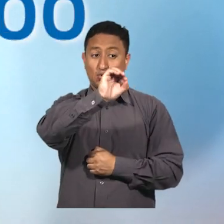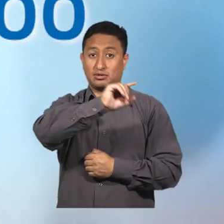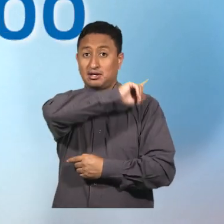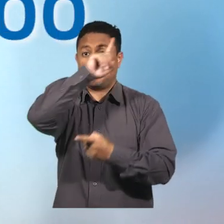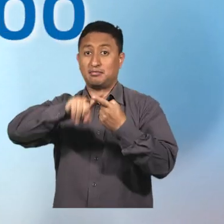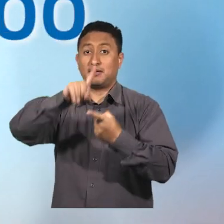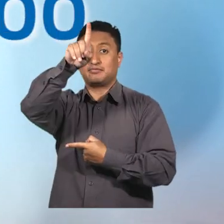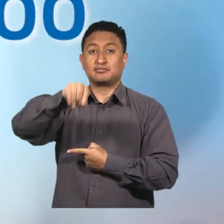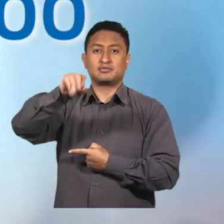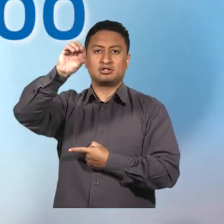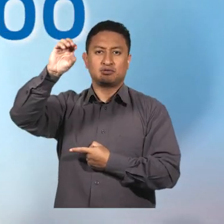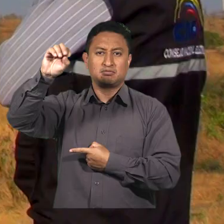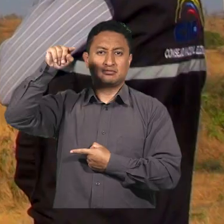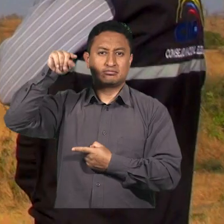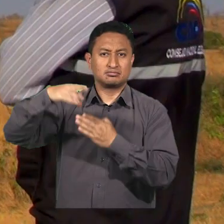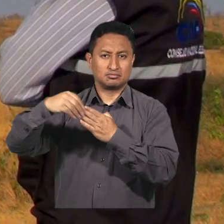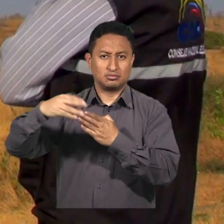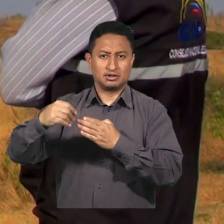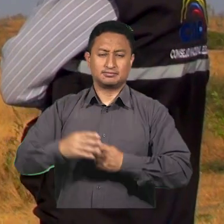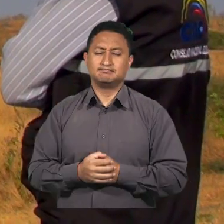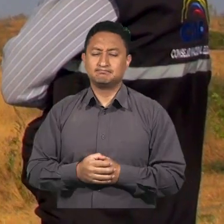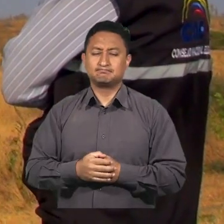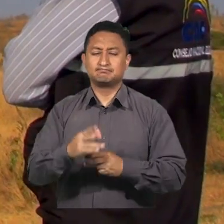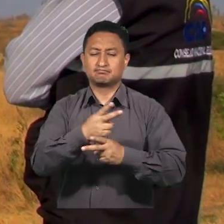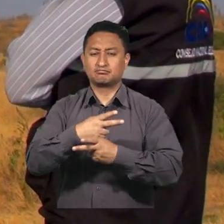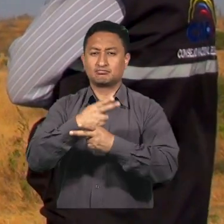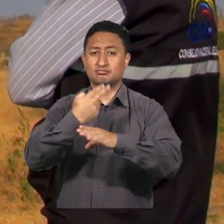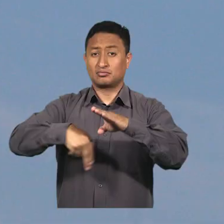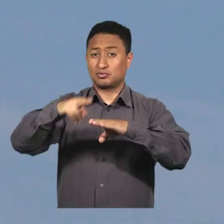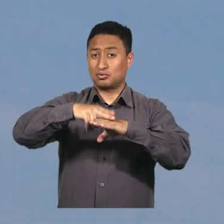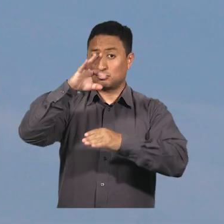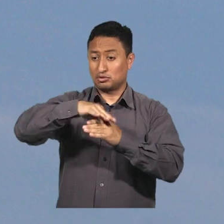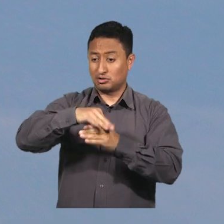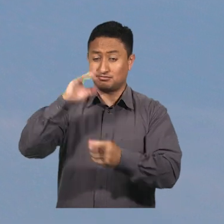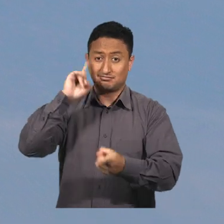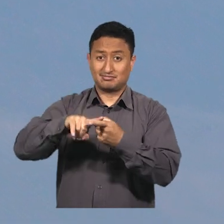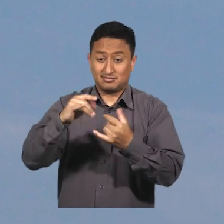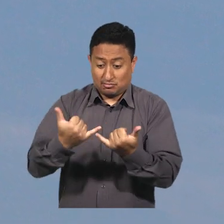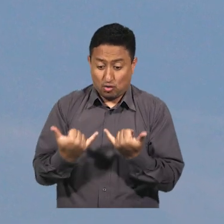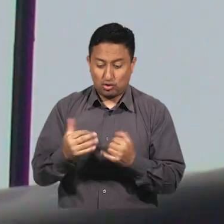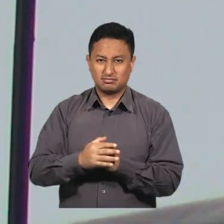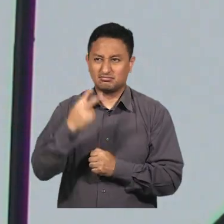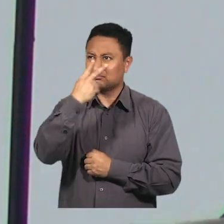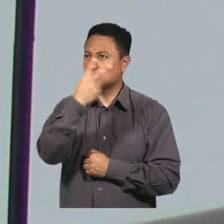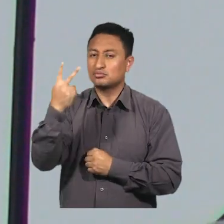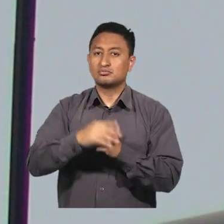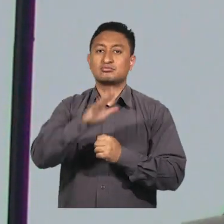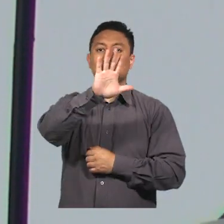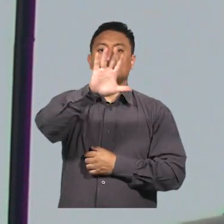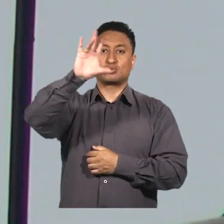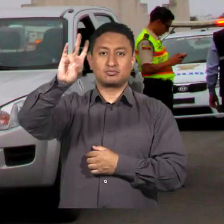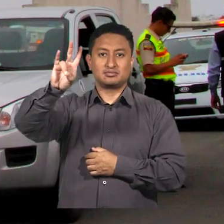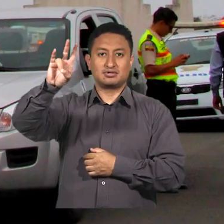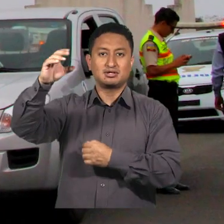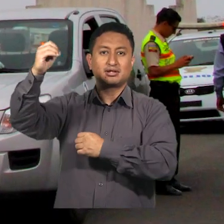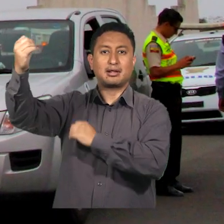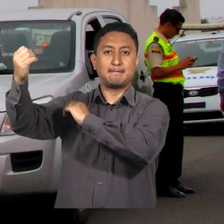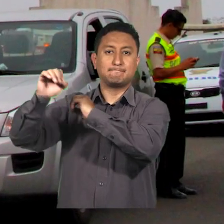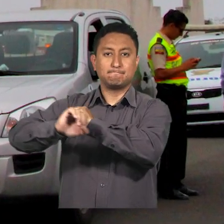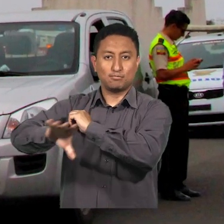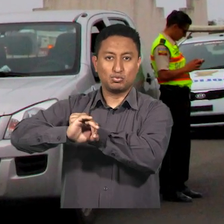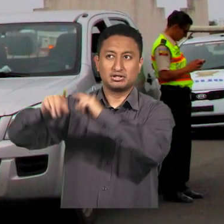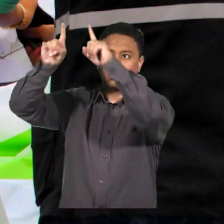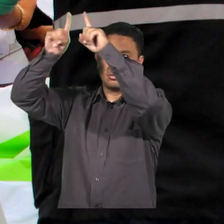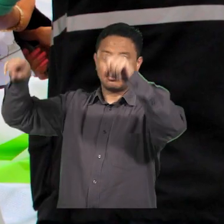a 100 mil dólares. El Consejo Nacional Electoral, hasta el momento, ha identificado 57 vallas a escala